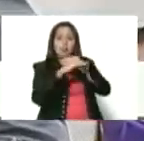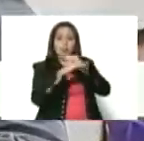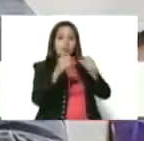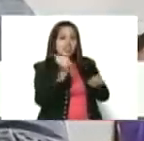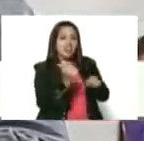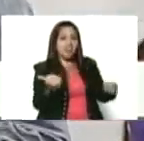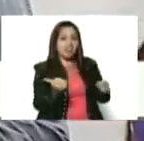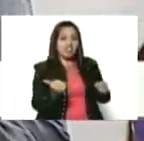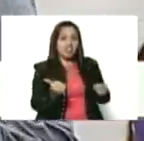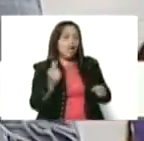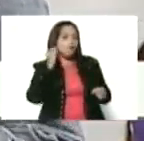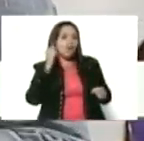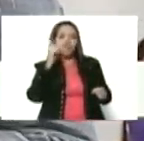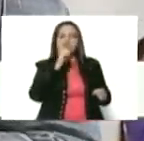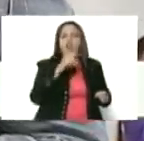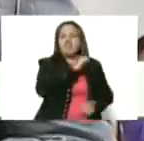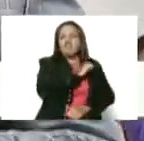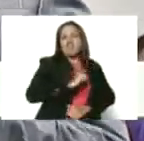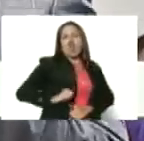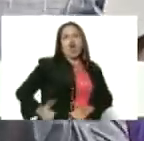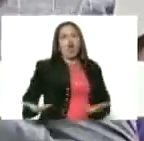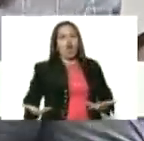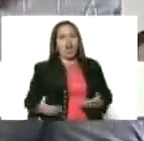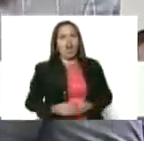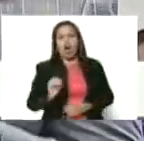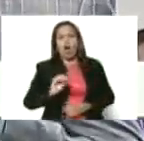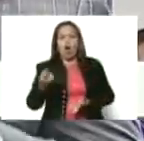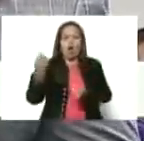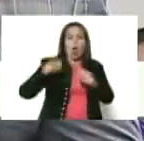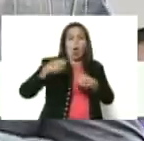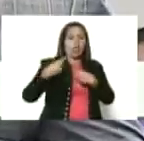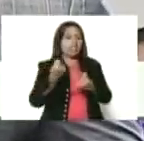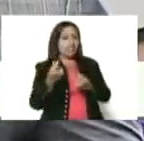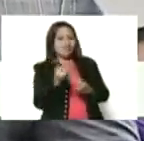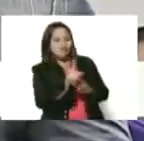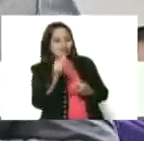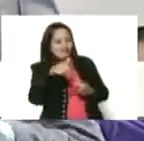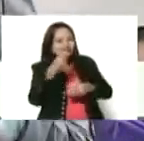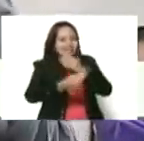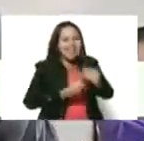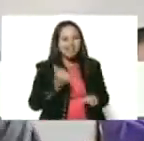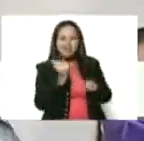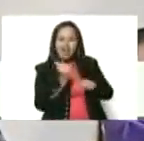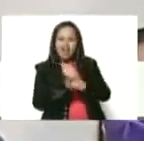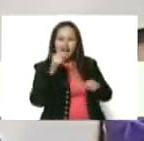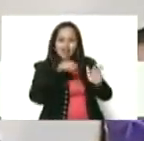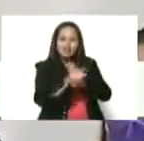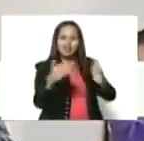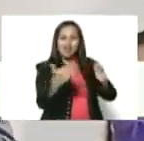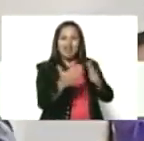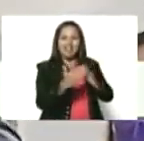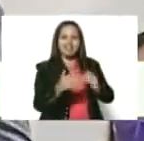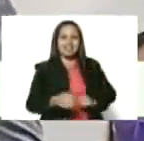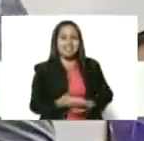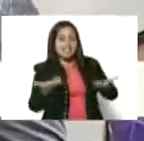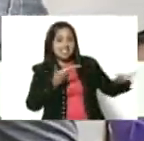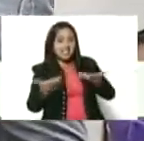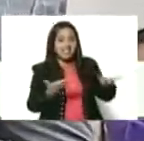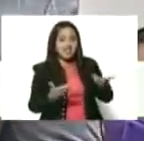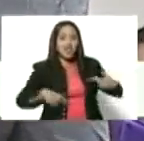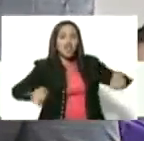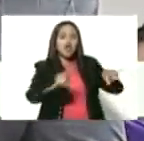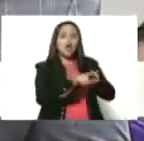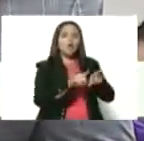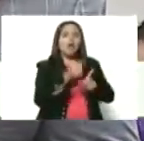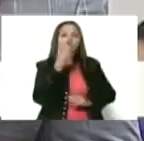somos unas holgazanas ni unas mantenidas, sino que las mujeres somos productoras y productivas. Que nuestro bien y servicio es calidad de